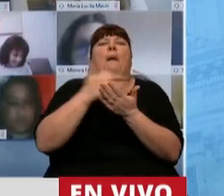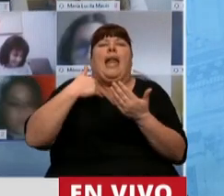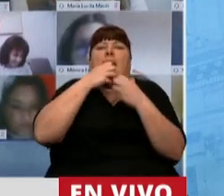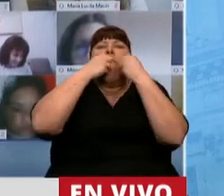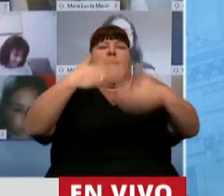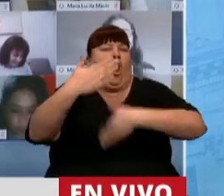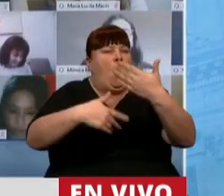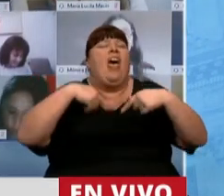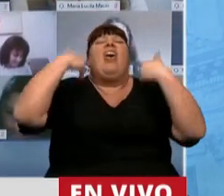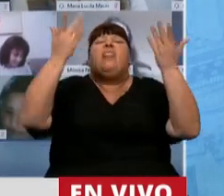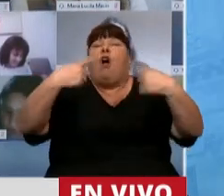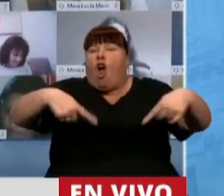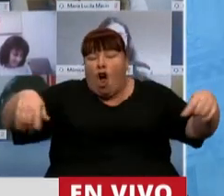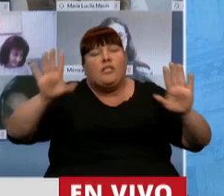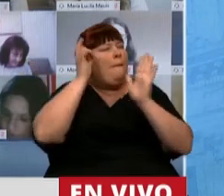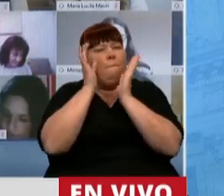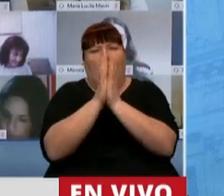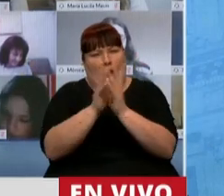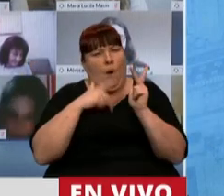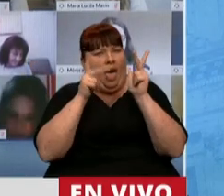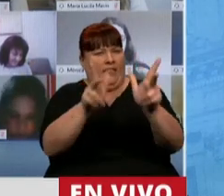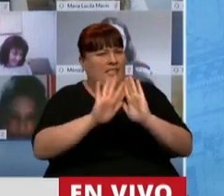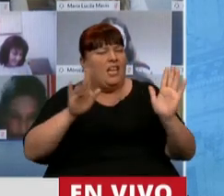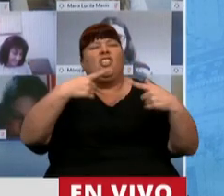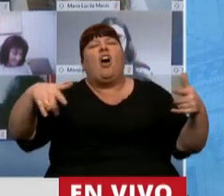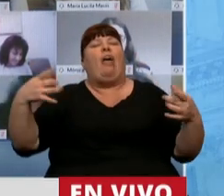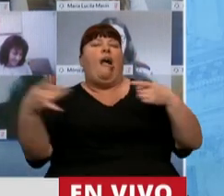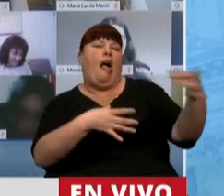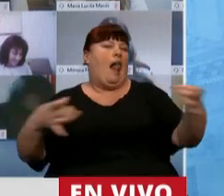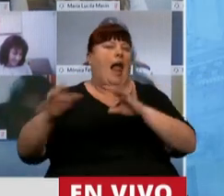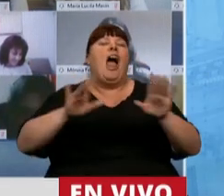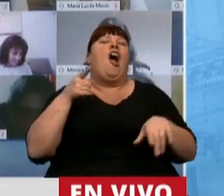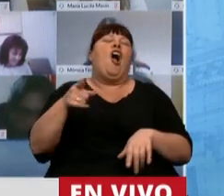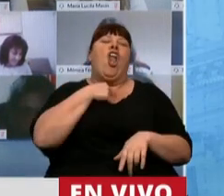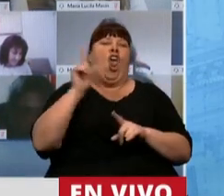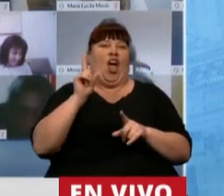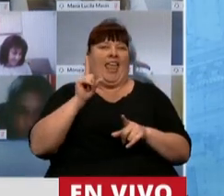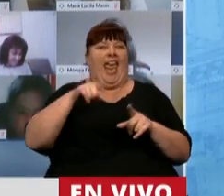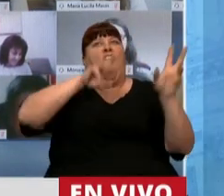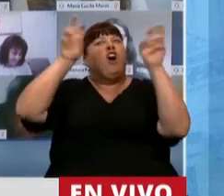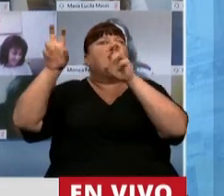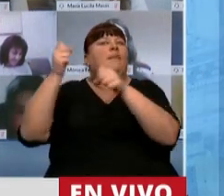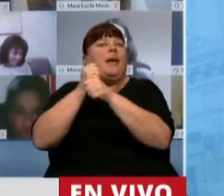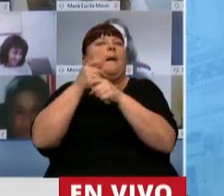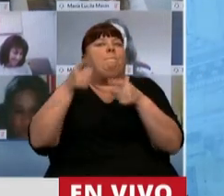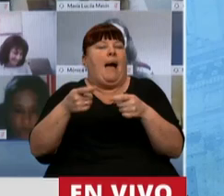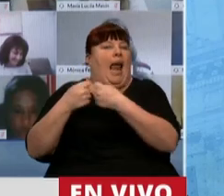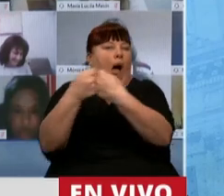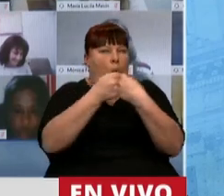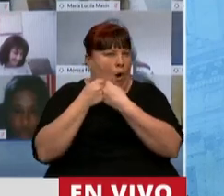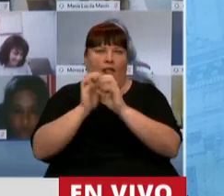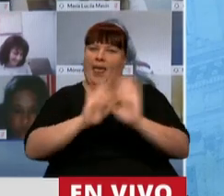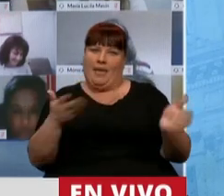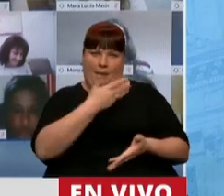país adelante. Lo demás, señor Presidente, discúlpeme que me diga, son chicanas para evitar hacer otras cosas en nombre del consenso.